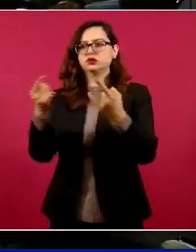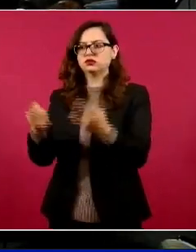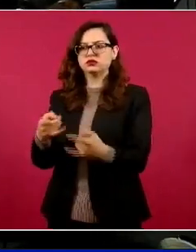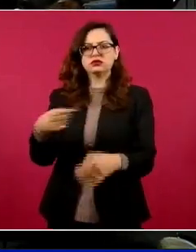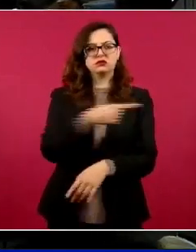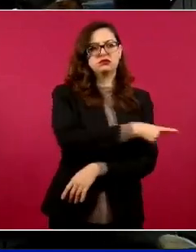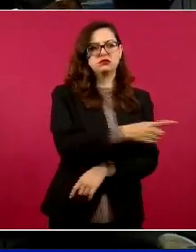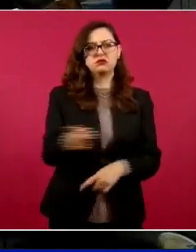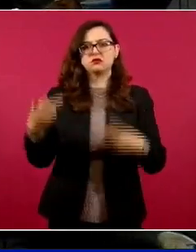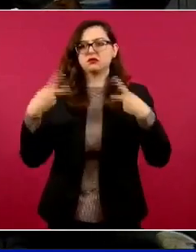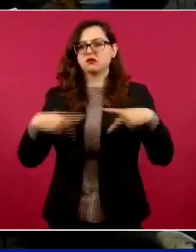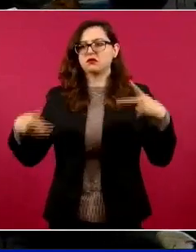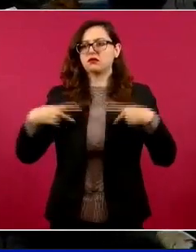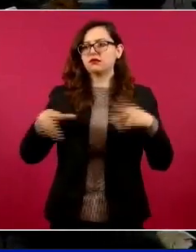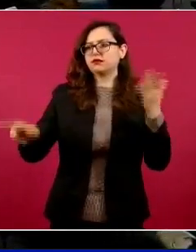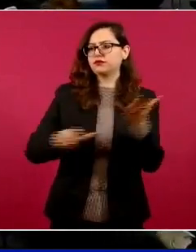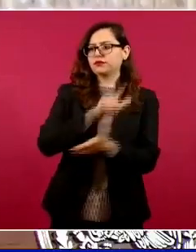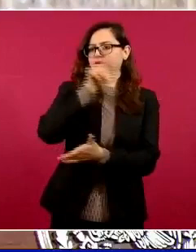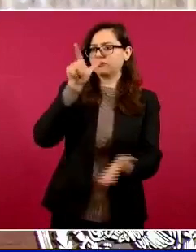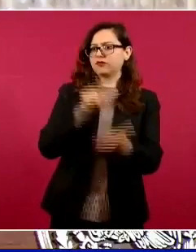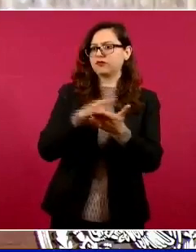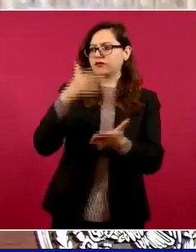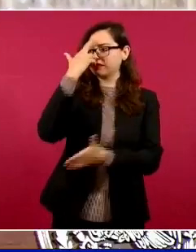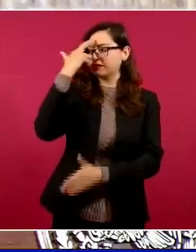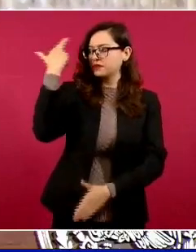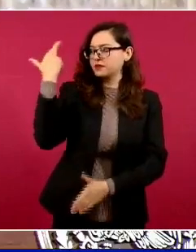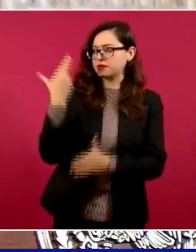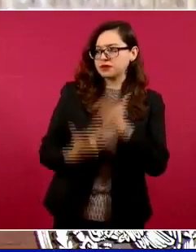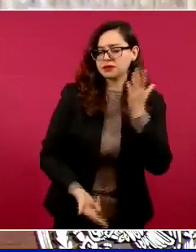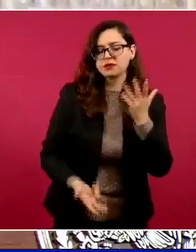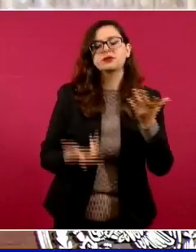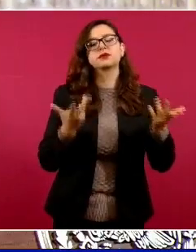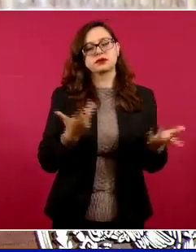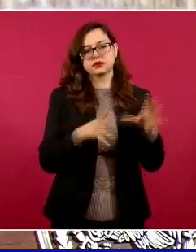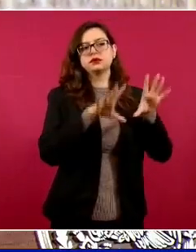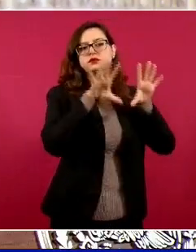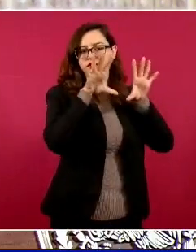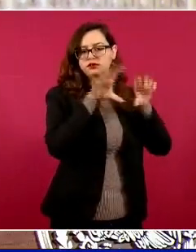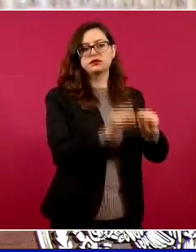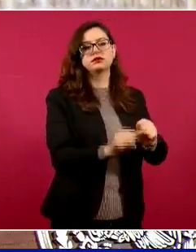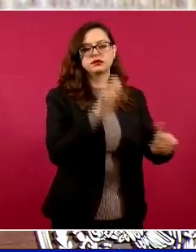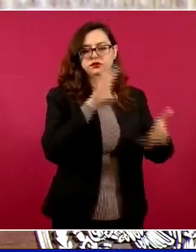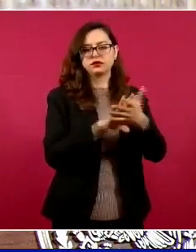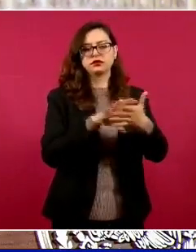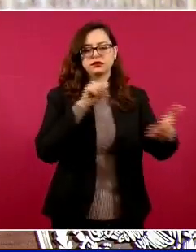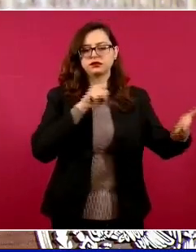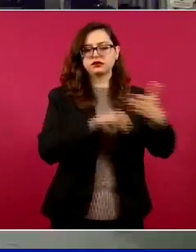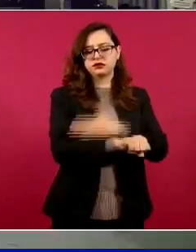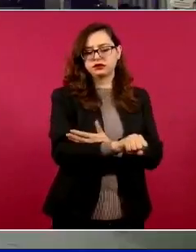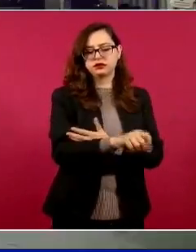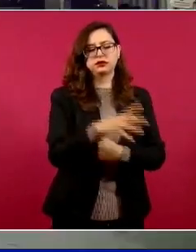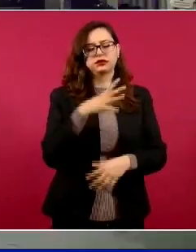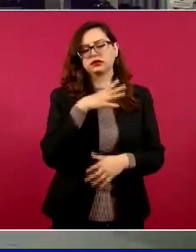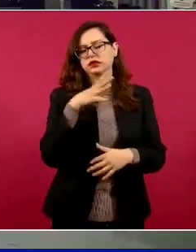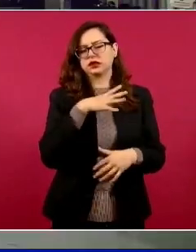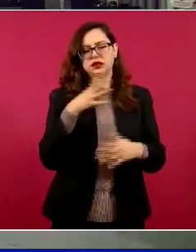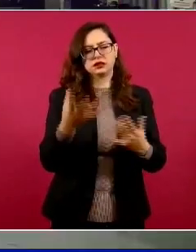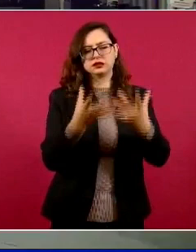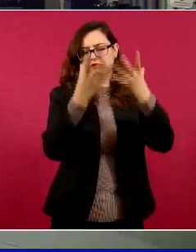notorios, los más polémicos